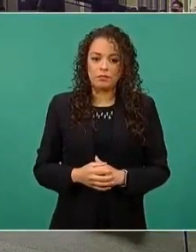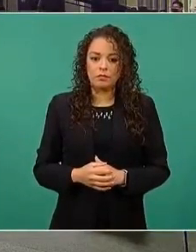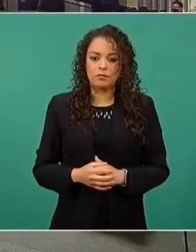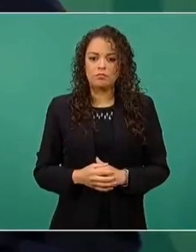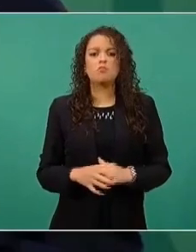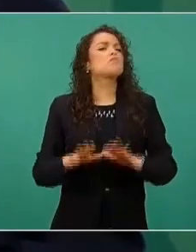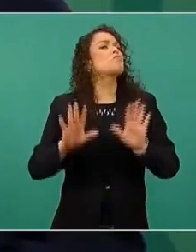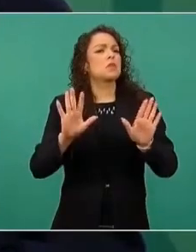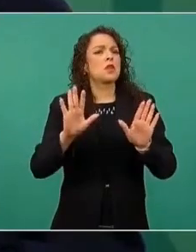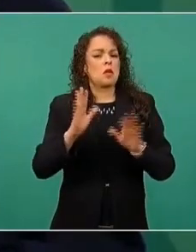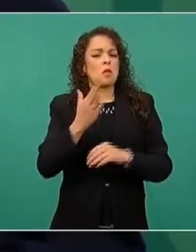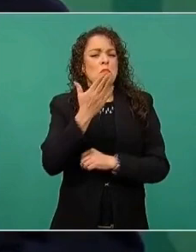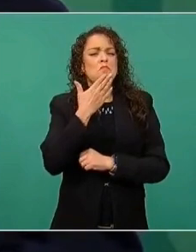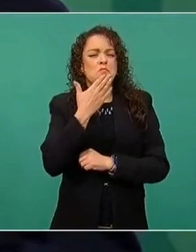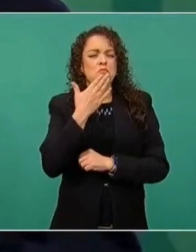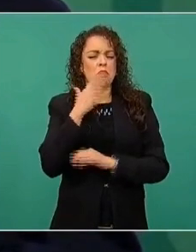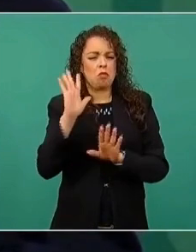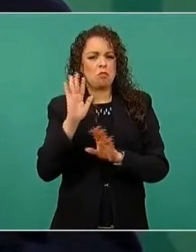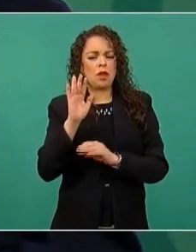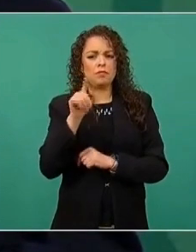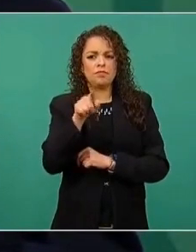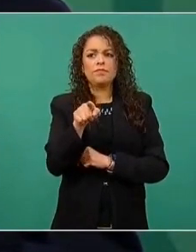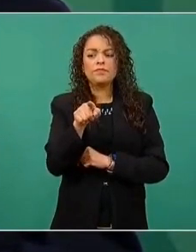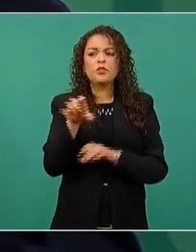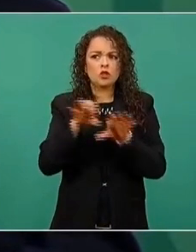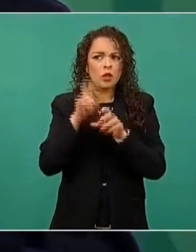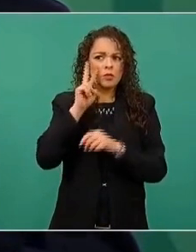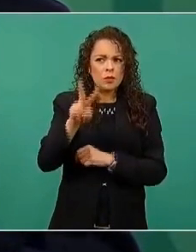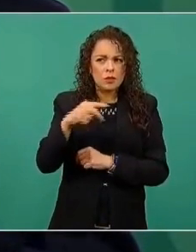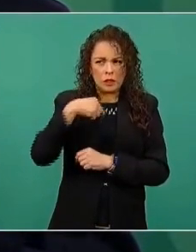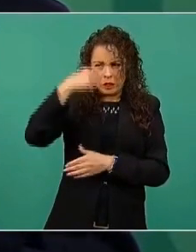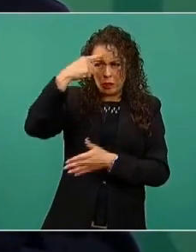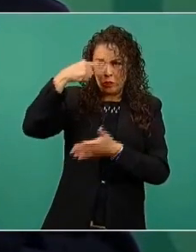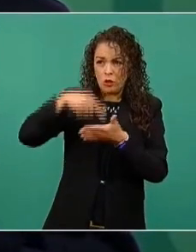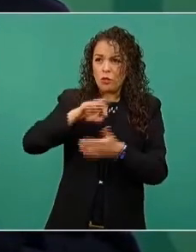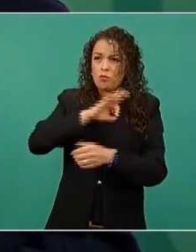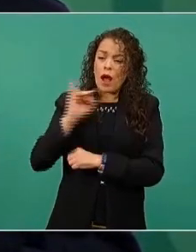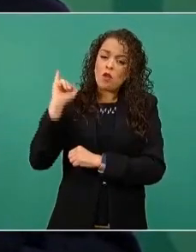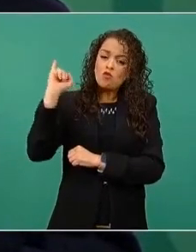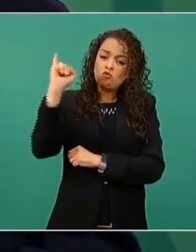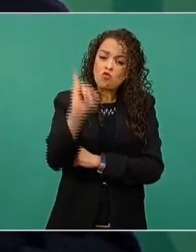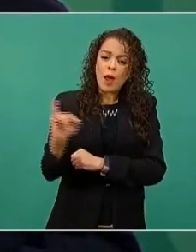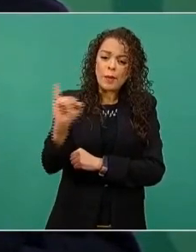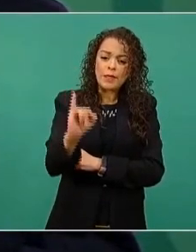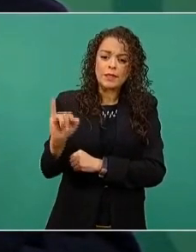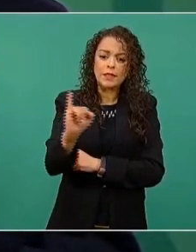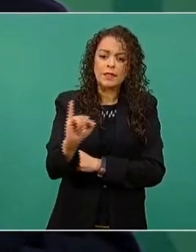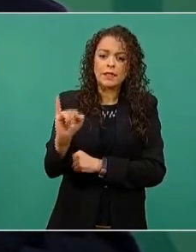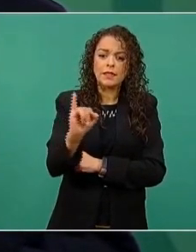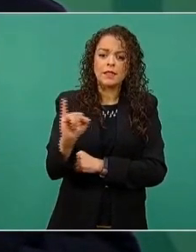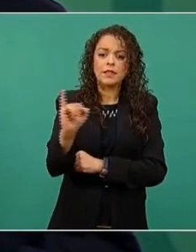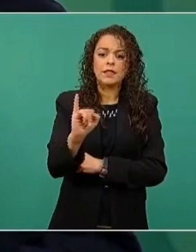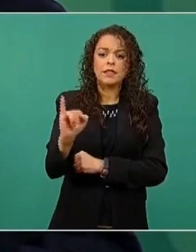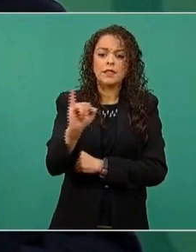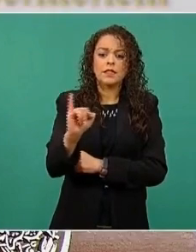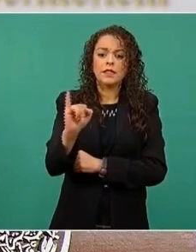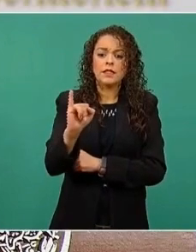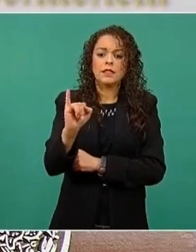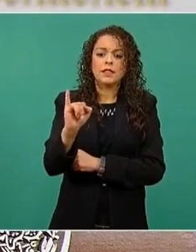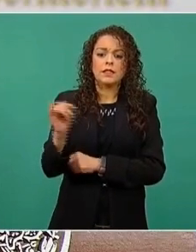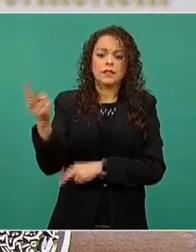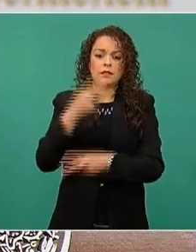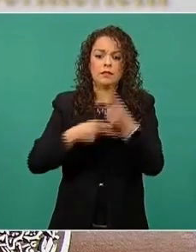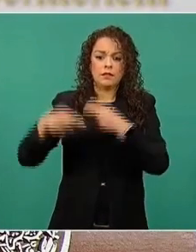yo creo que convendría que el jueves esté aquí,